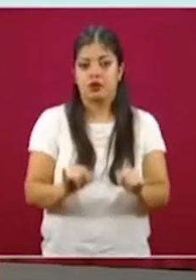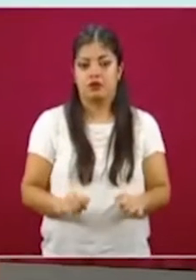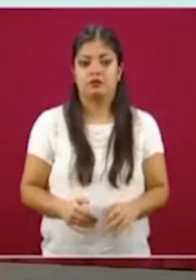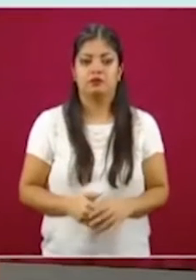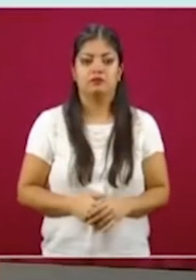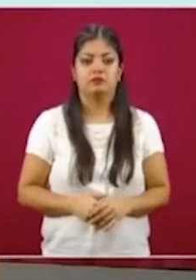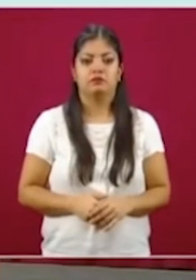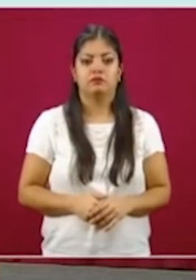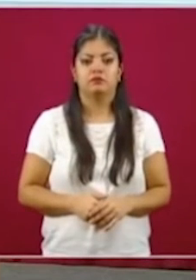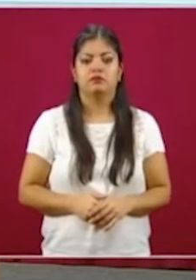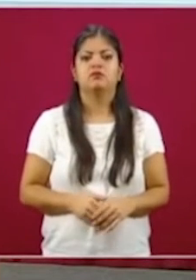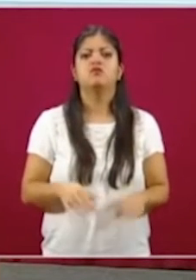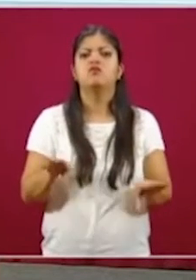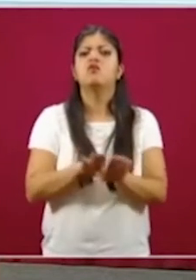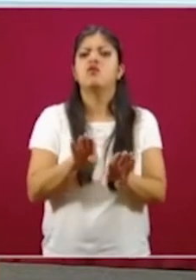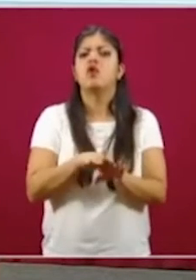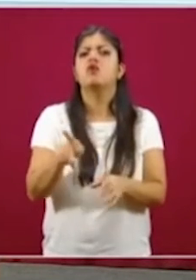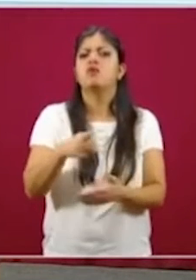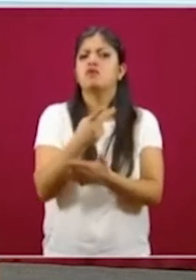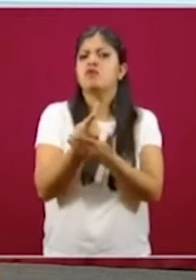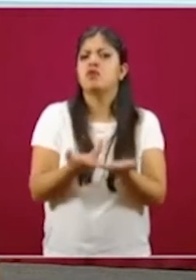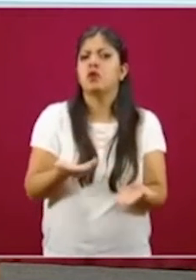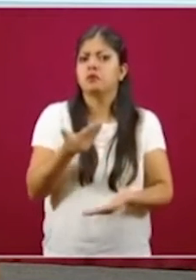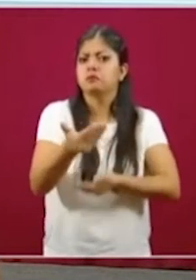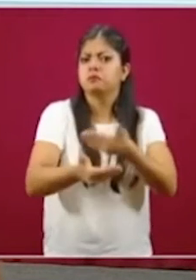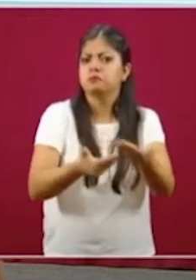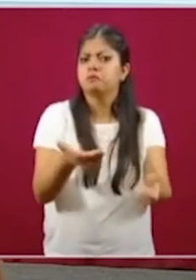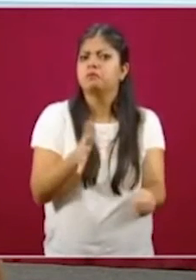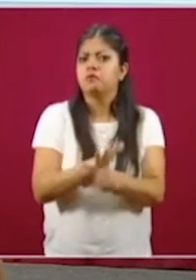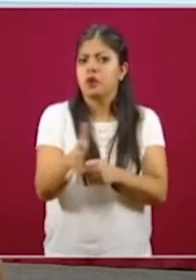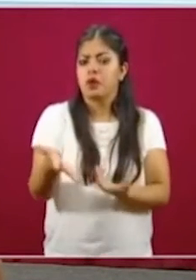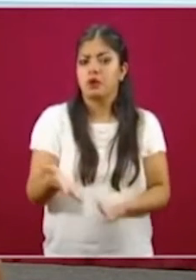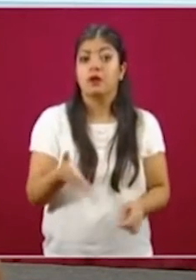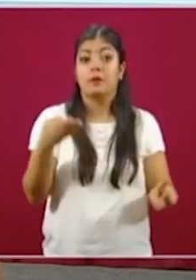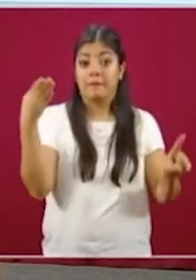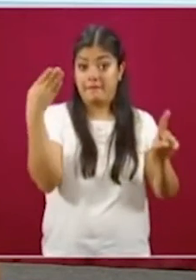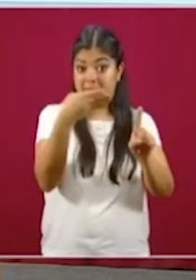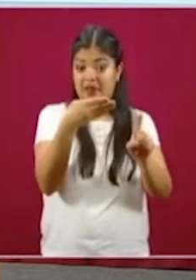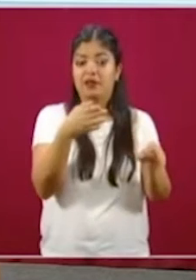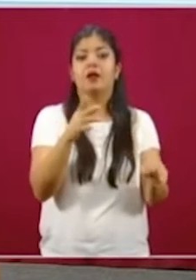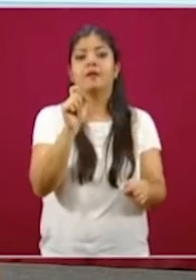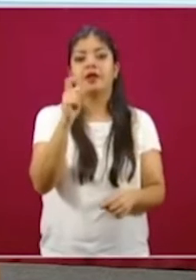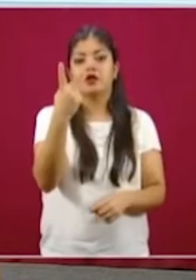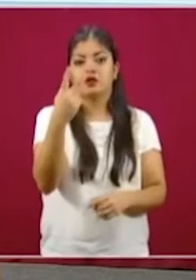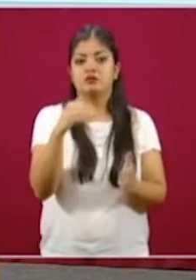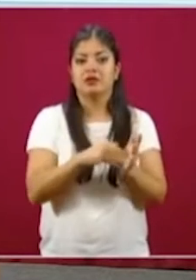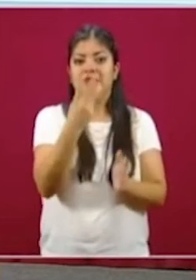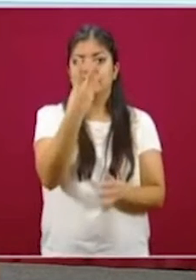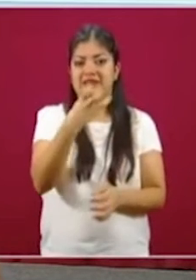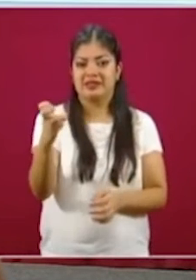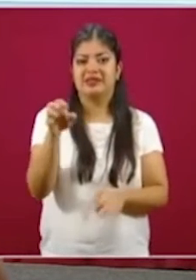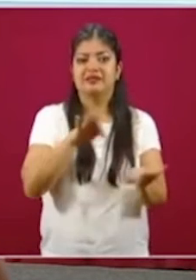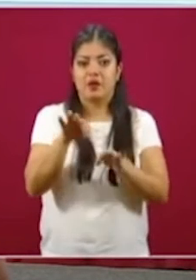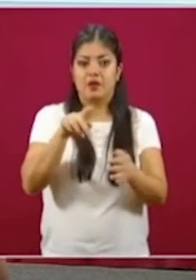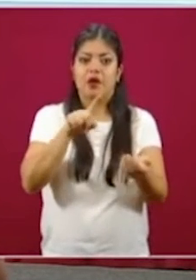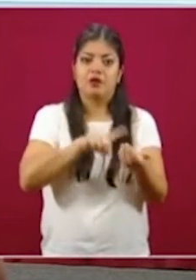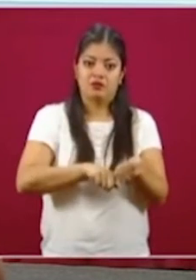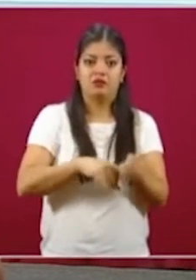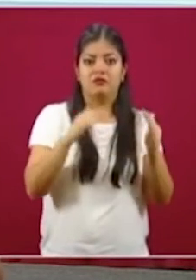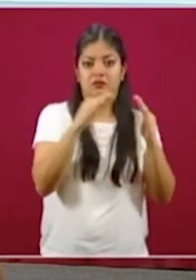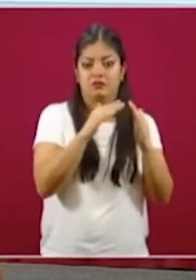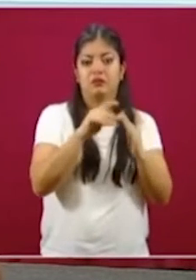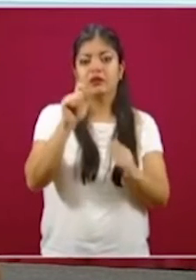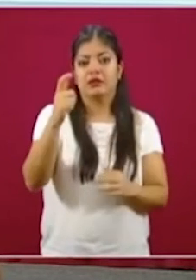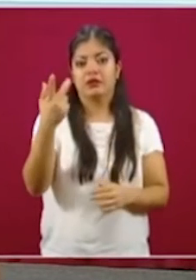¿Cómo vamos en este programa? La meta es de 22 mil 300 trabajadoras del hogar, 23 mil